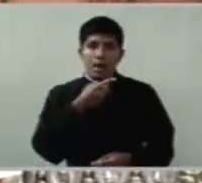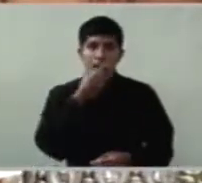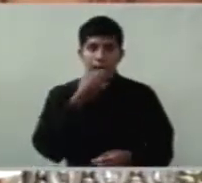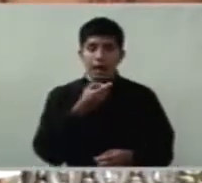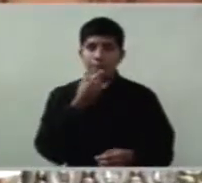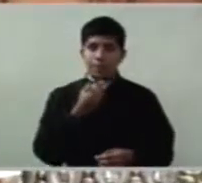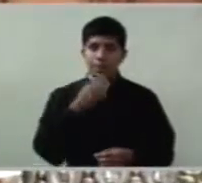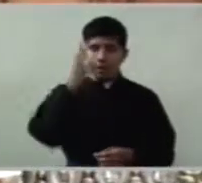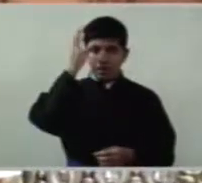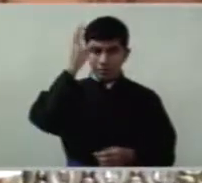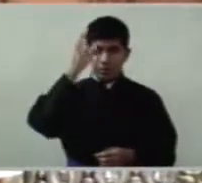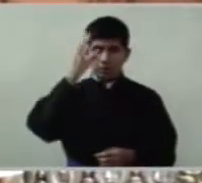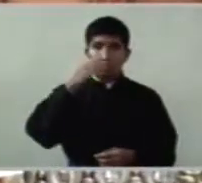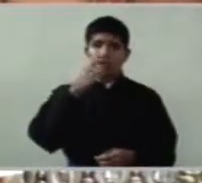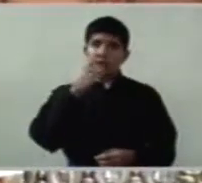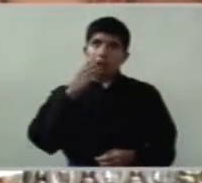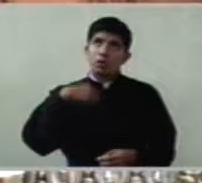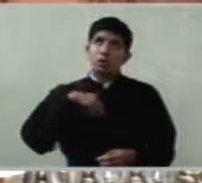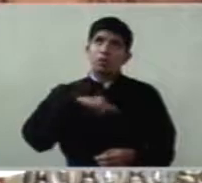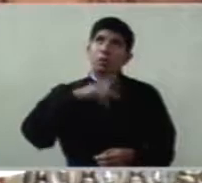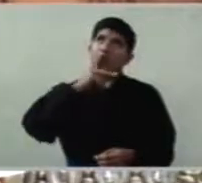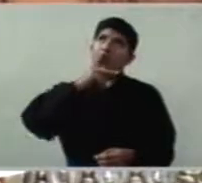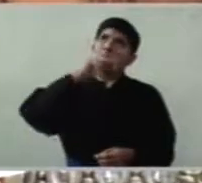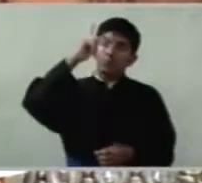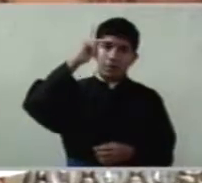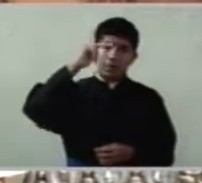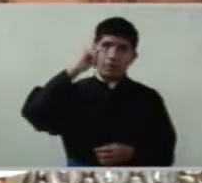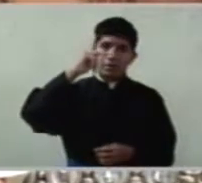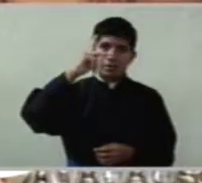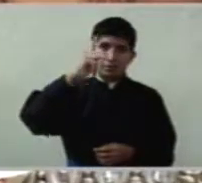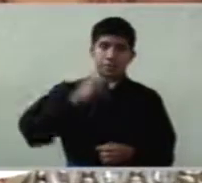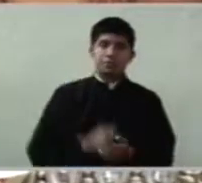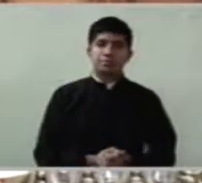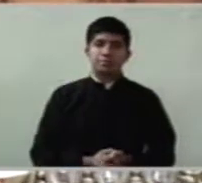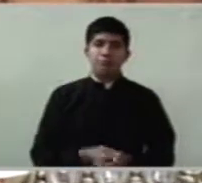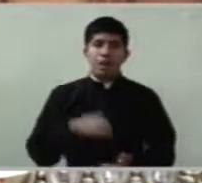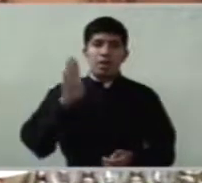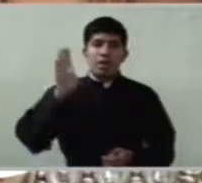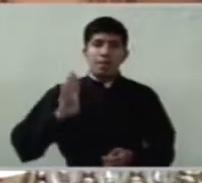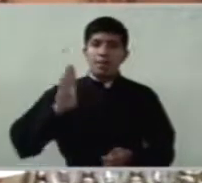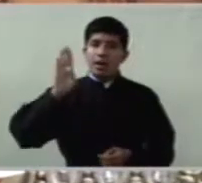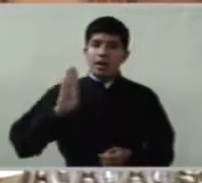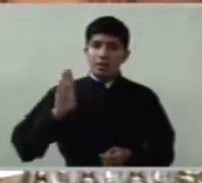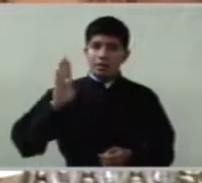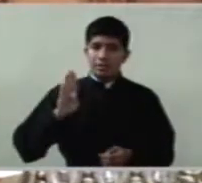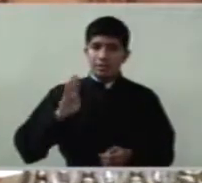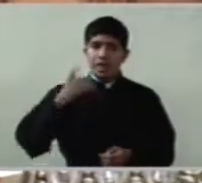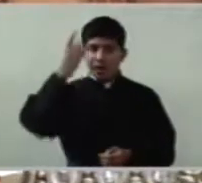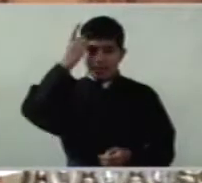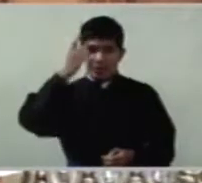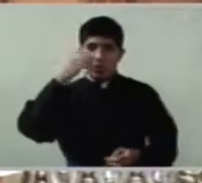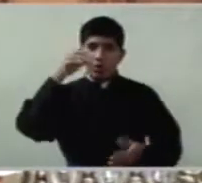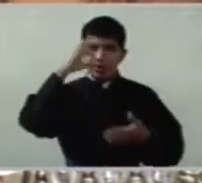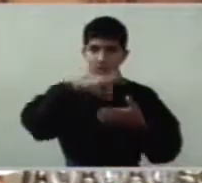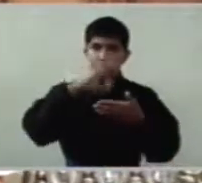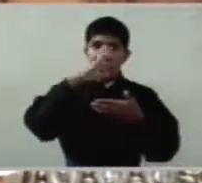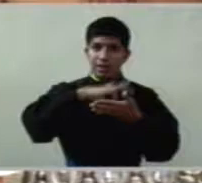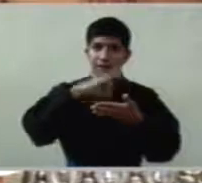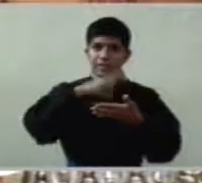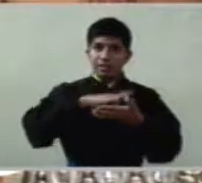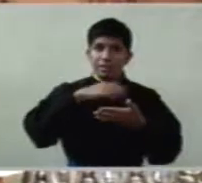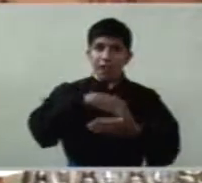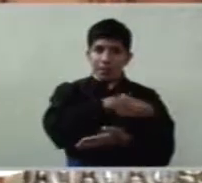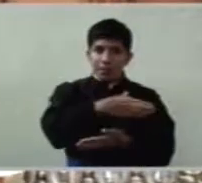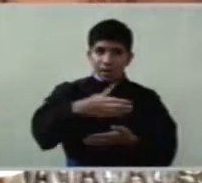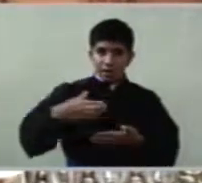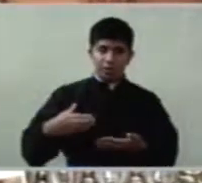Padre, que se compara al agricultor, al dueño de la